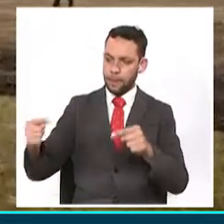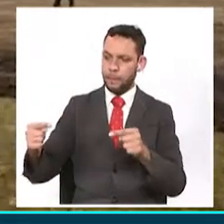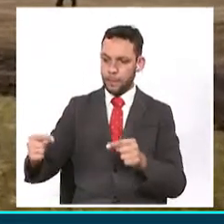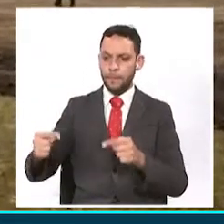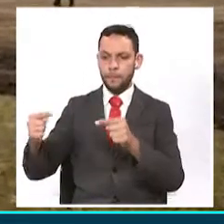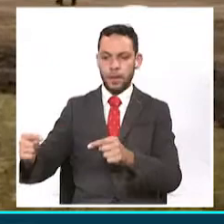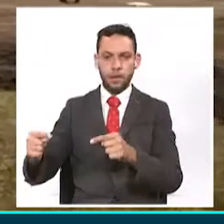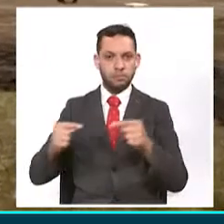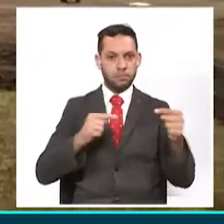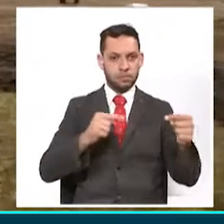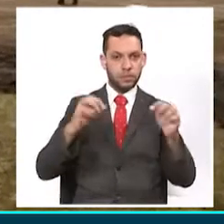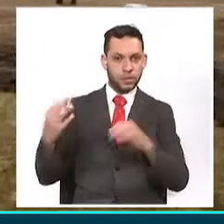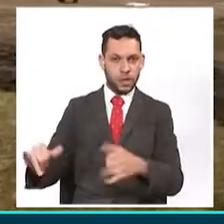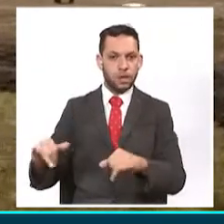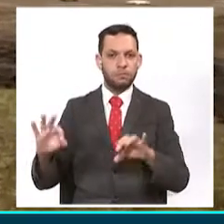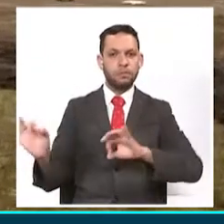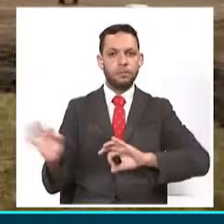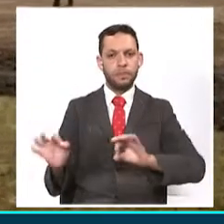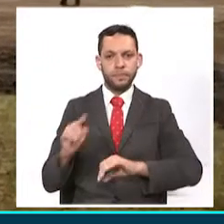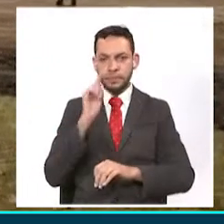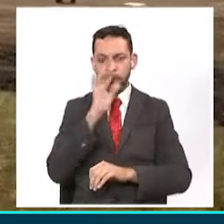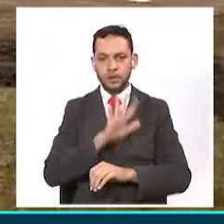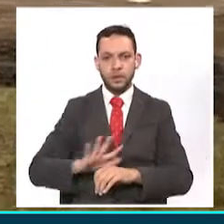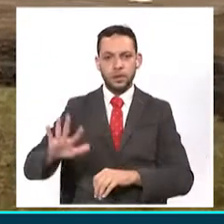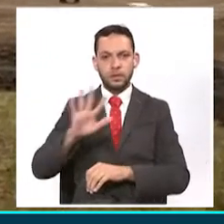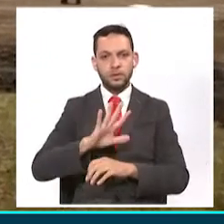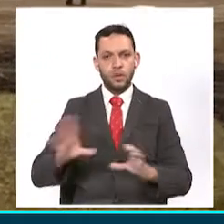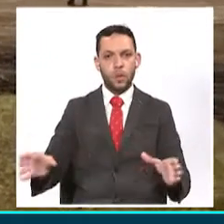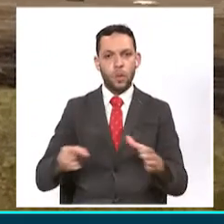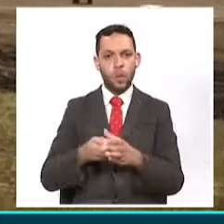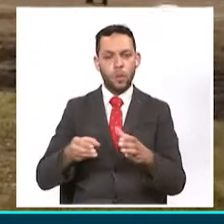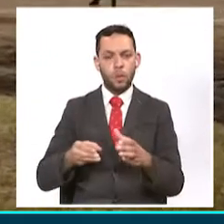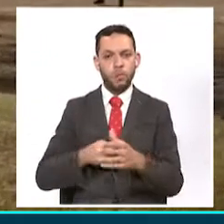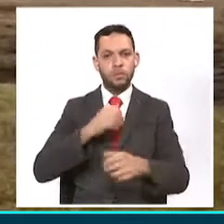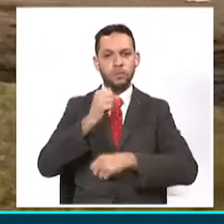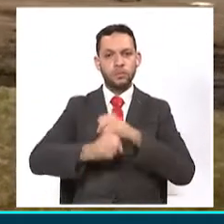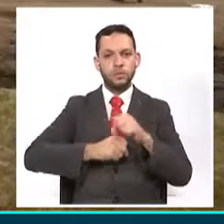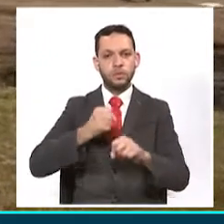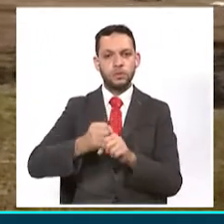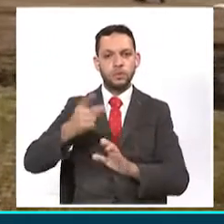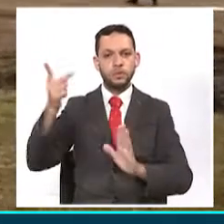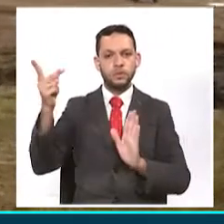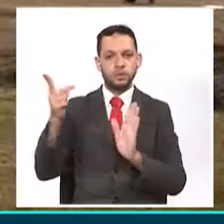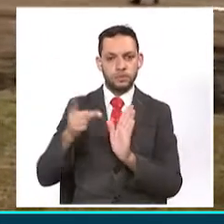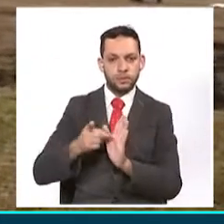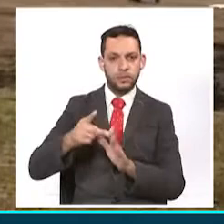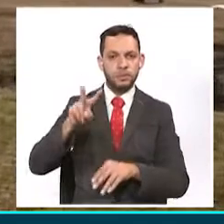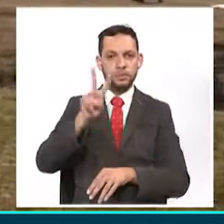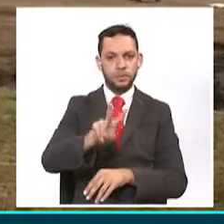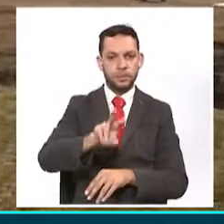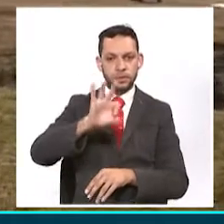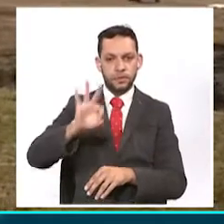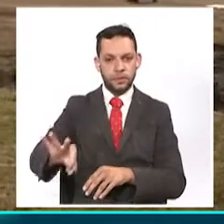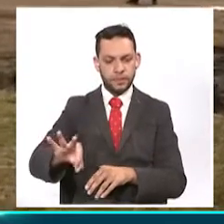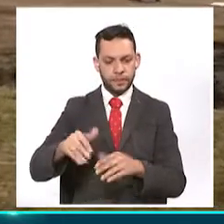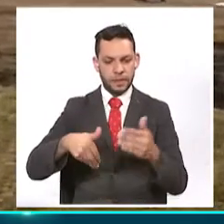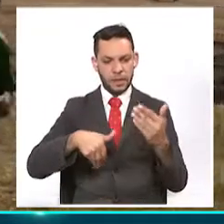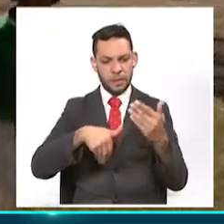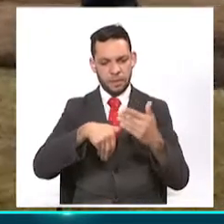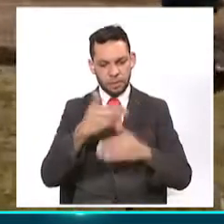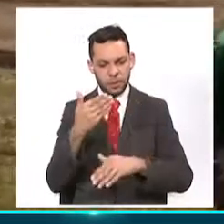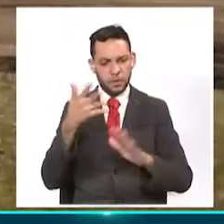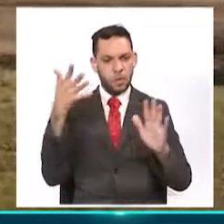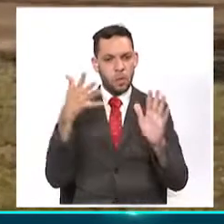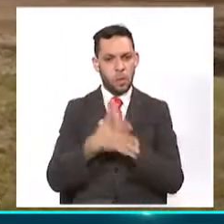preparando para lo que serán los Juegos Nacionales 2023. Uno de los puntos positivos en el comienzo de año es la consecución de uniformes